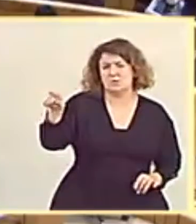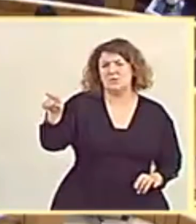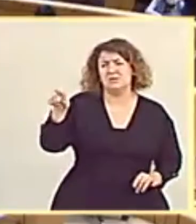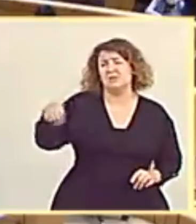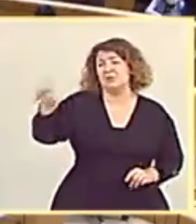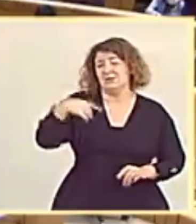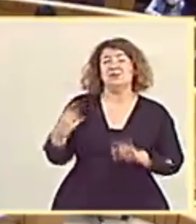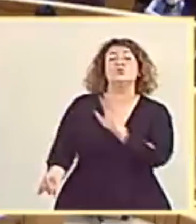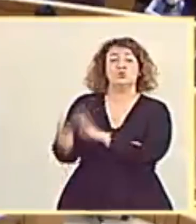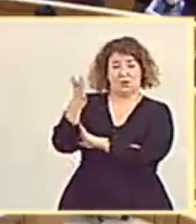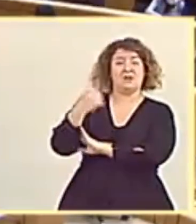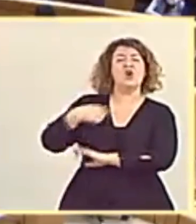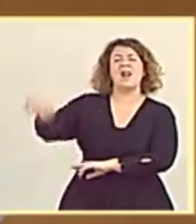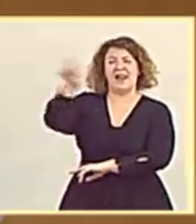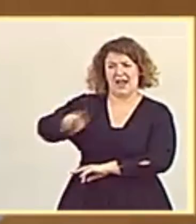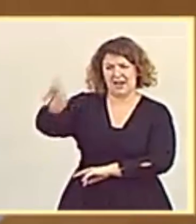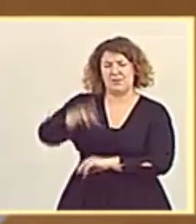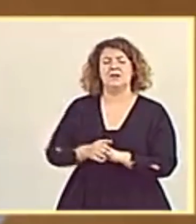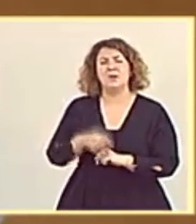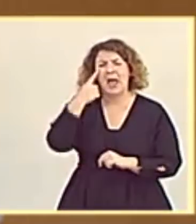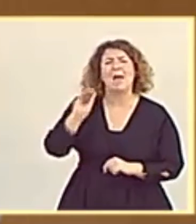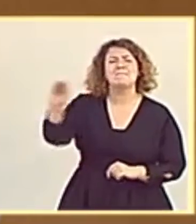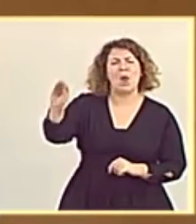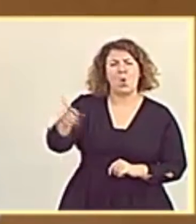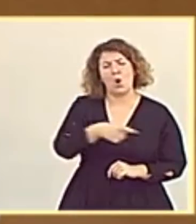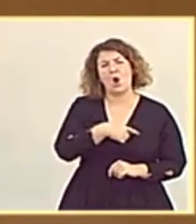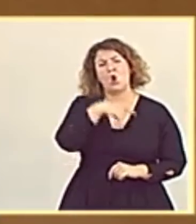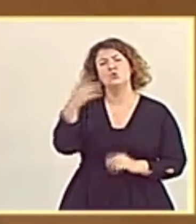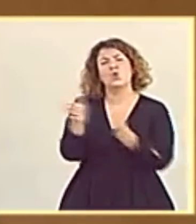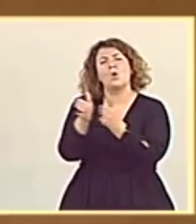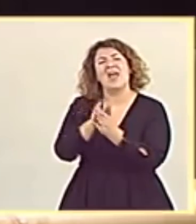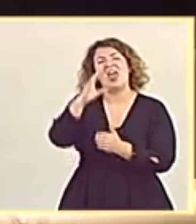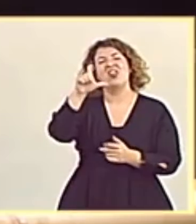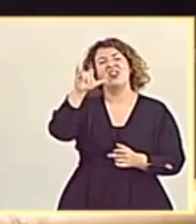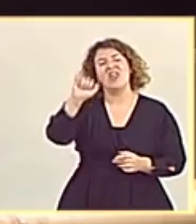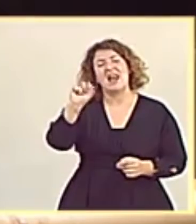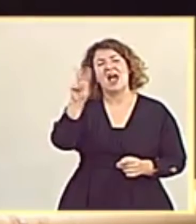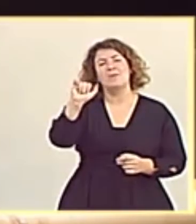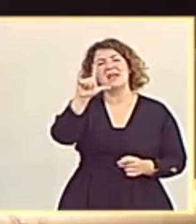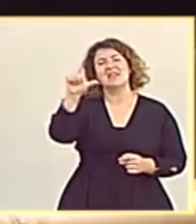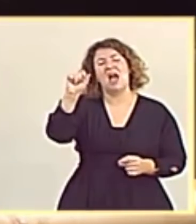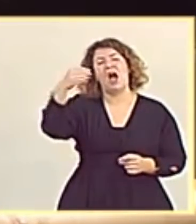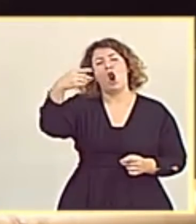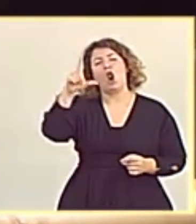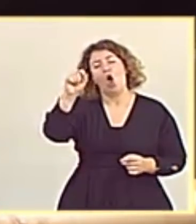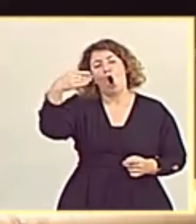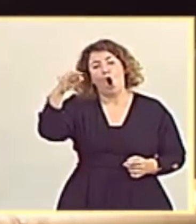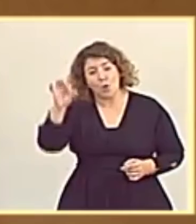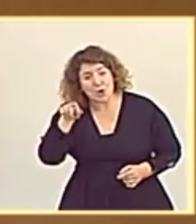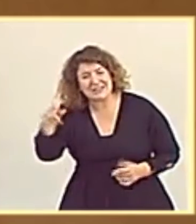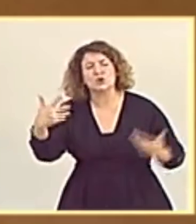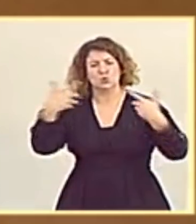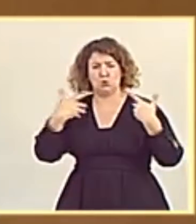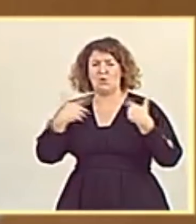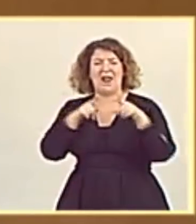que lo sacó y se lo repito, pregúntenle a su compañera Celia Villalobos, que también sufrió de esa